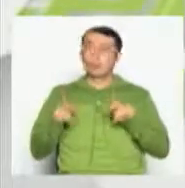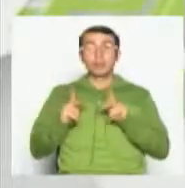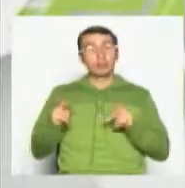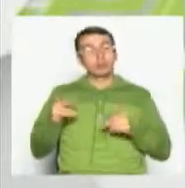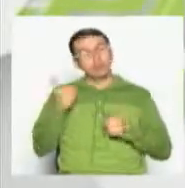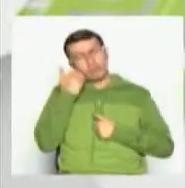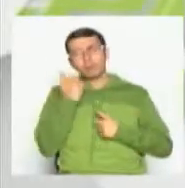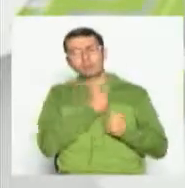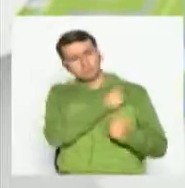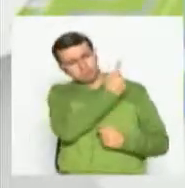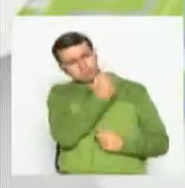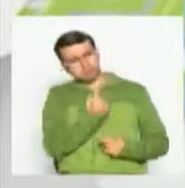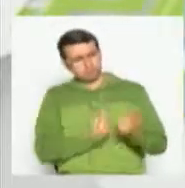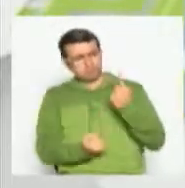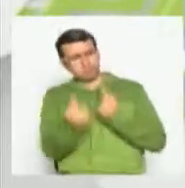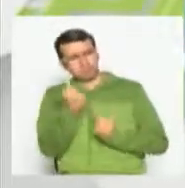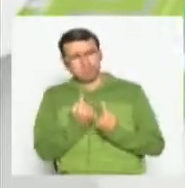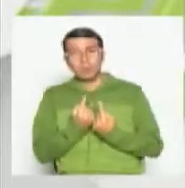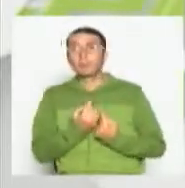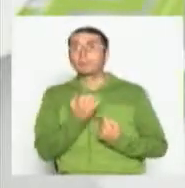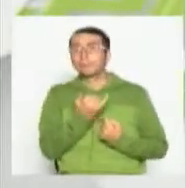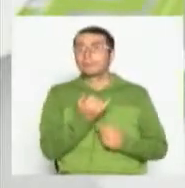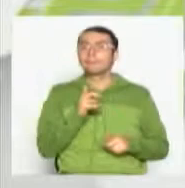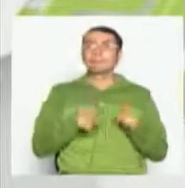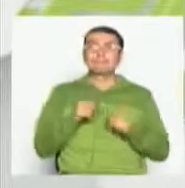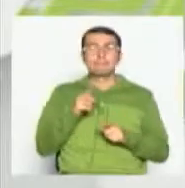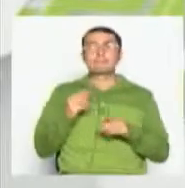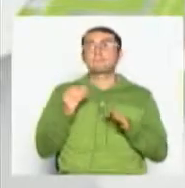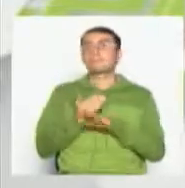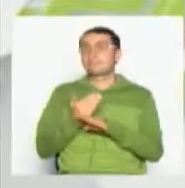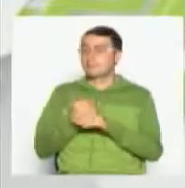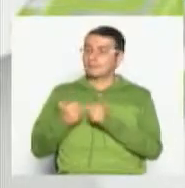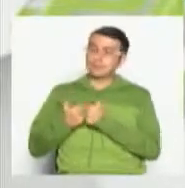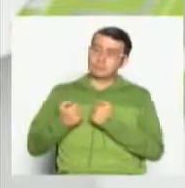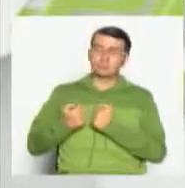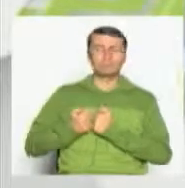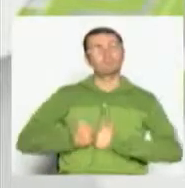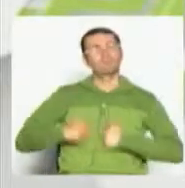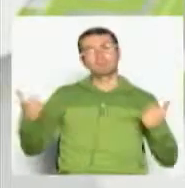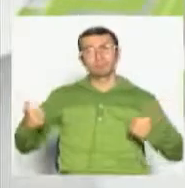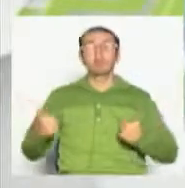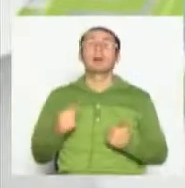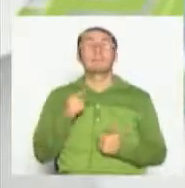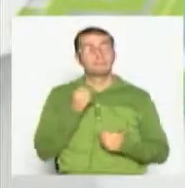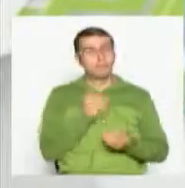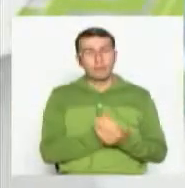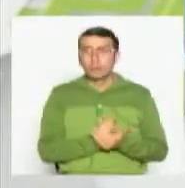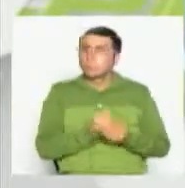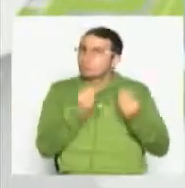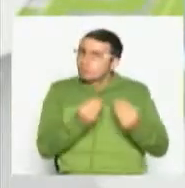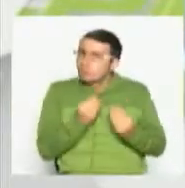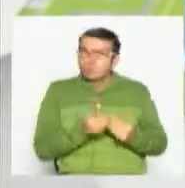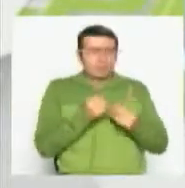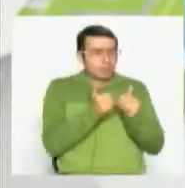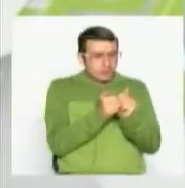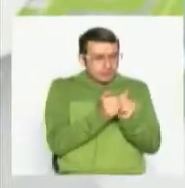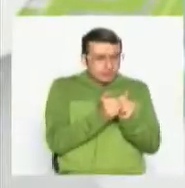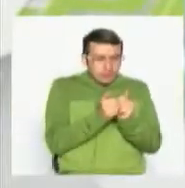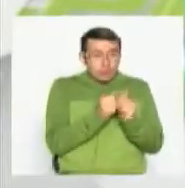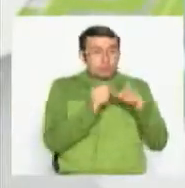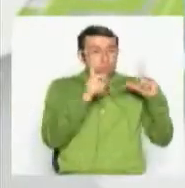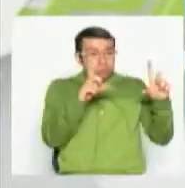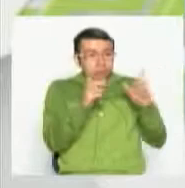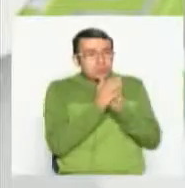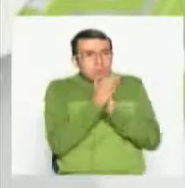que han tenido o han llegado a problemas de pareja por el uso intenso